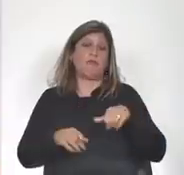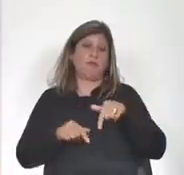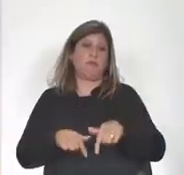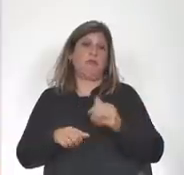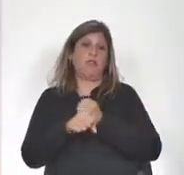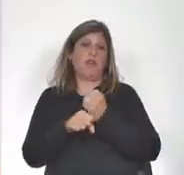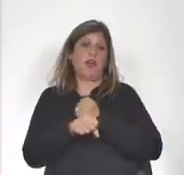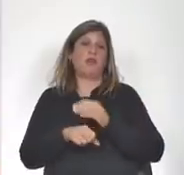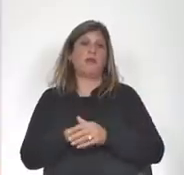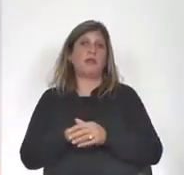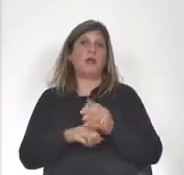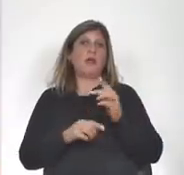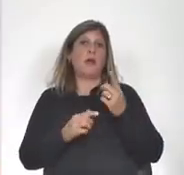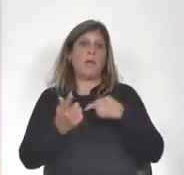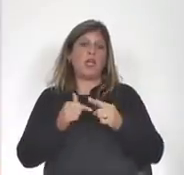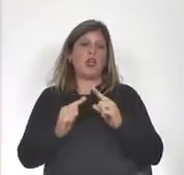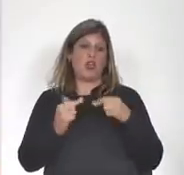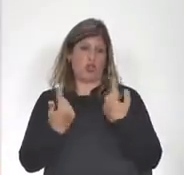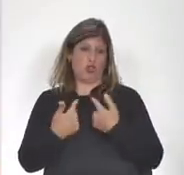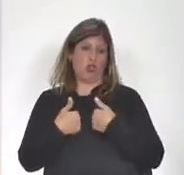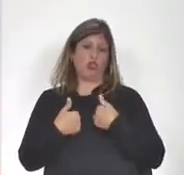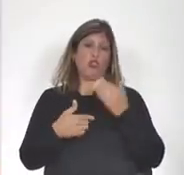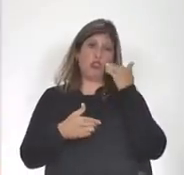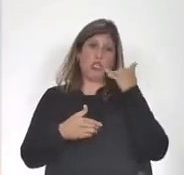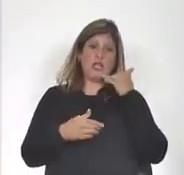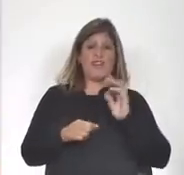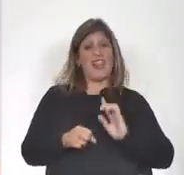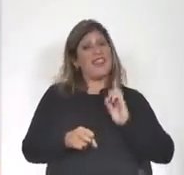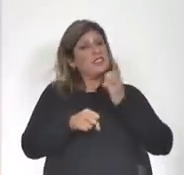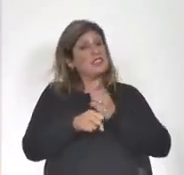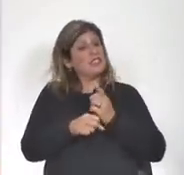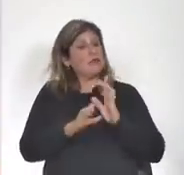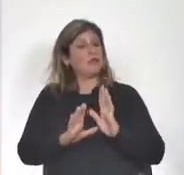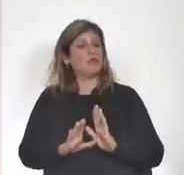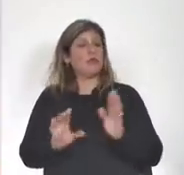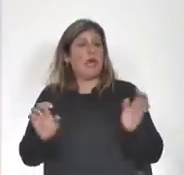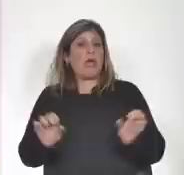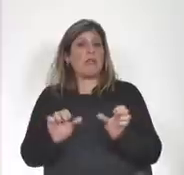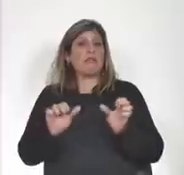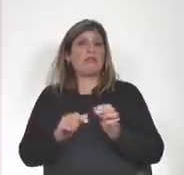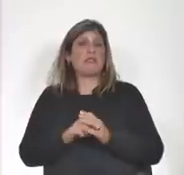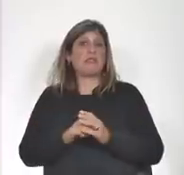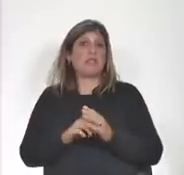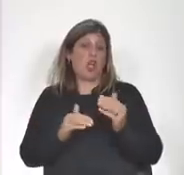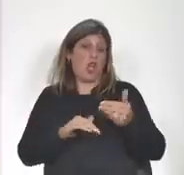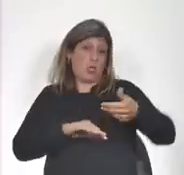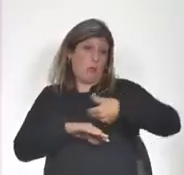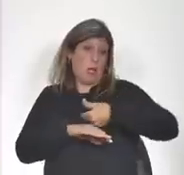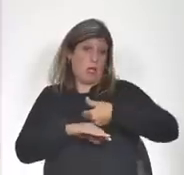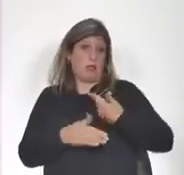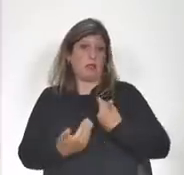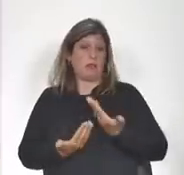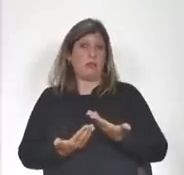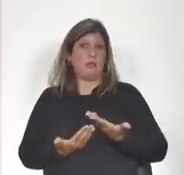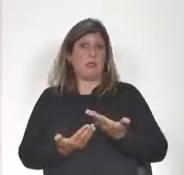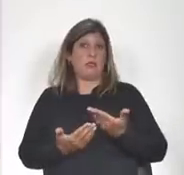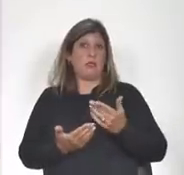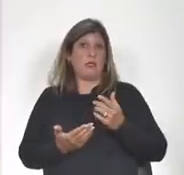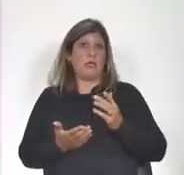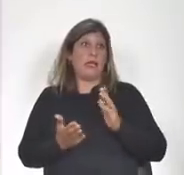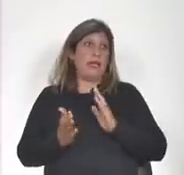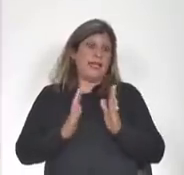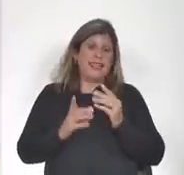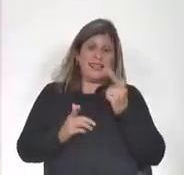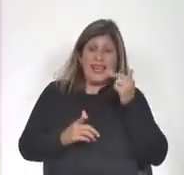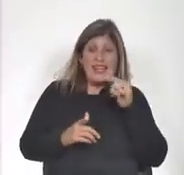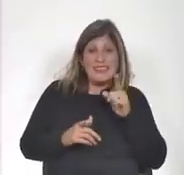pero nosotros en abril decidimos hacer lo que se nos pedía tratar de blindar